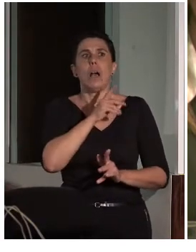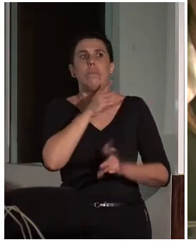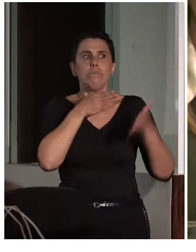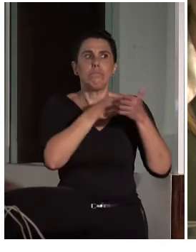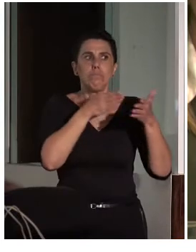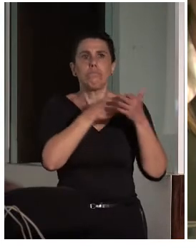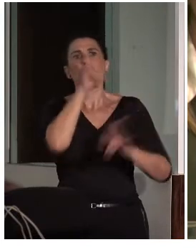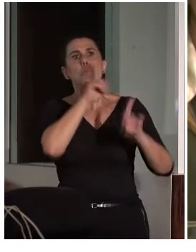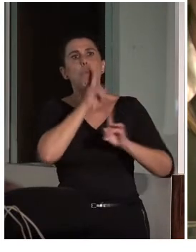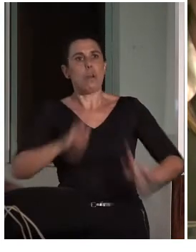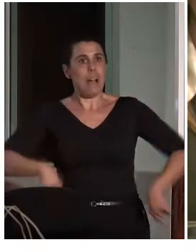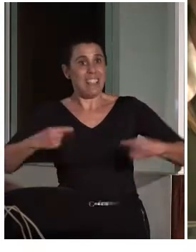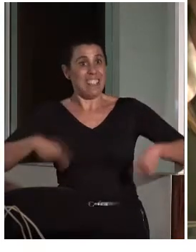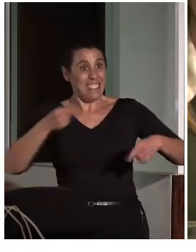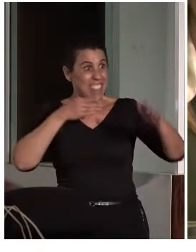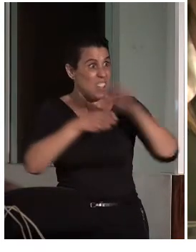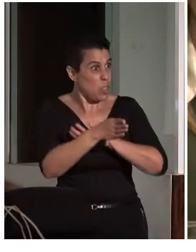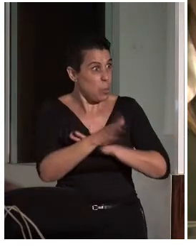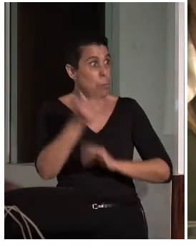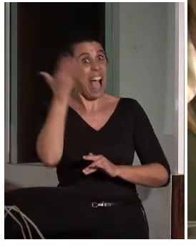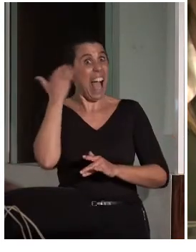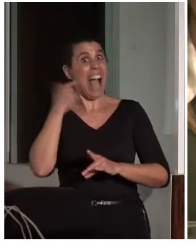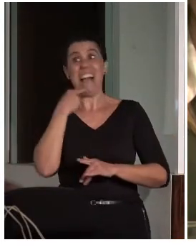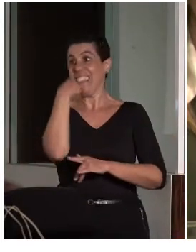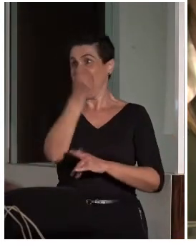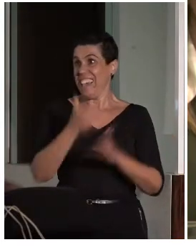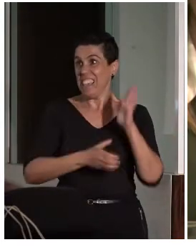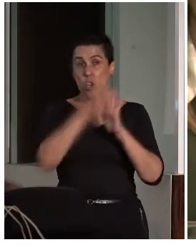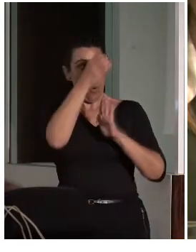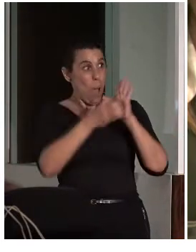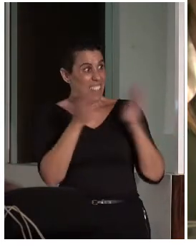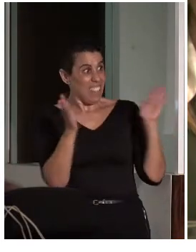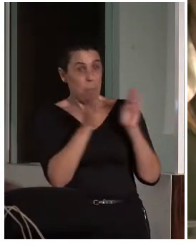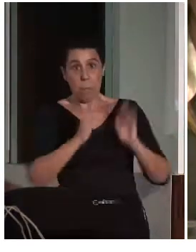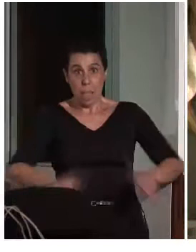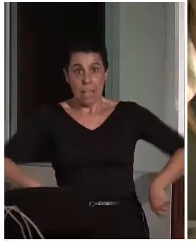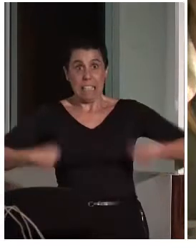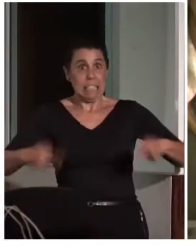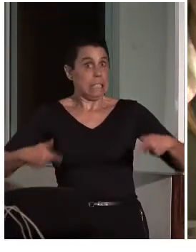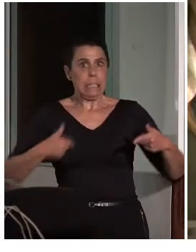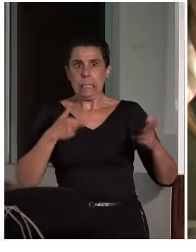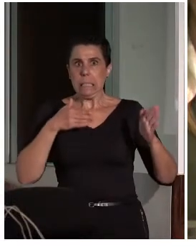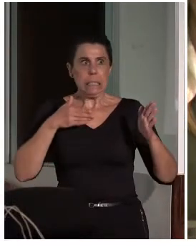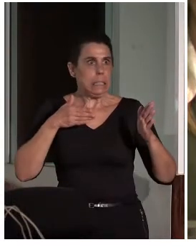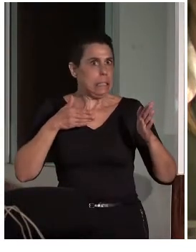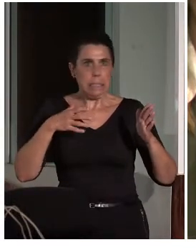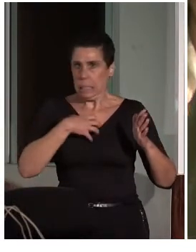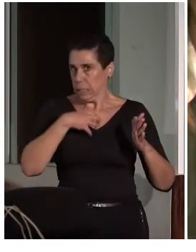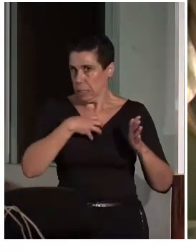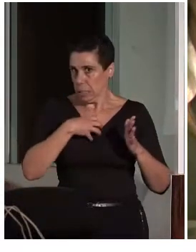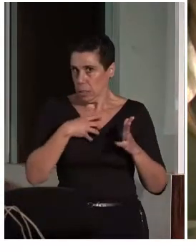como hemos oído antes de los compañeros, que en un ascensor, pues, no cabía la silla más minúscula que hay en el mercado,